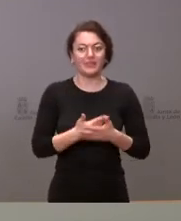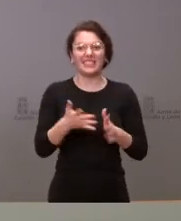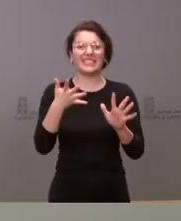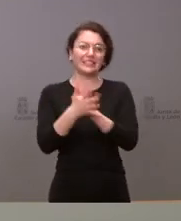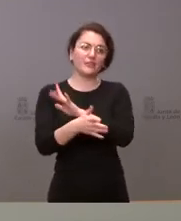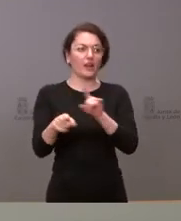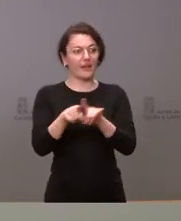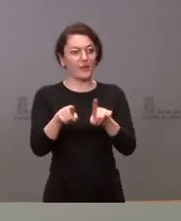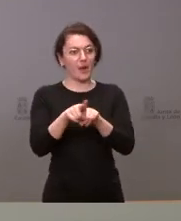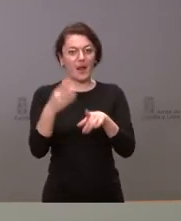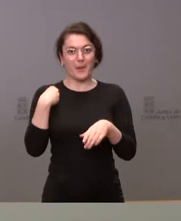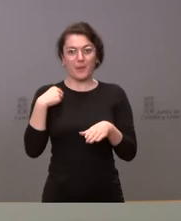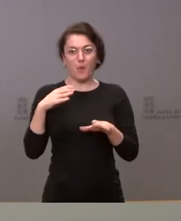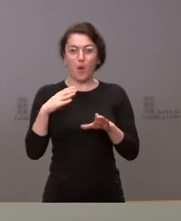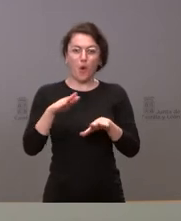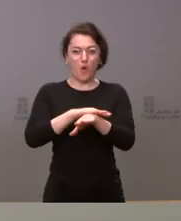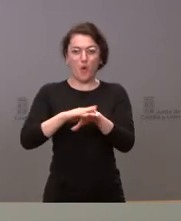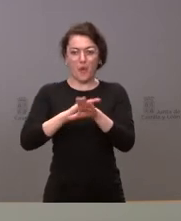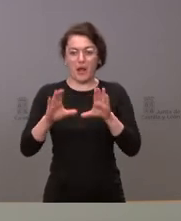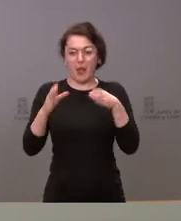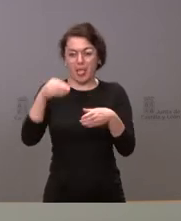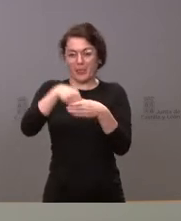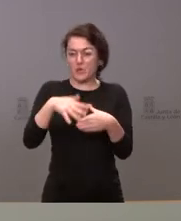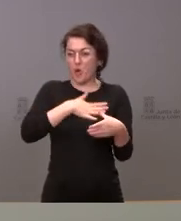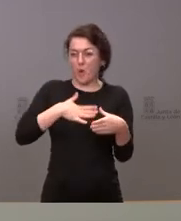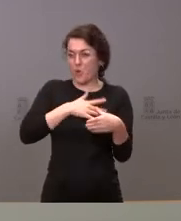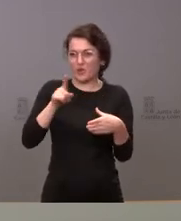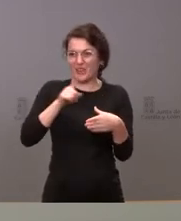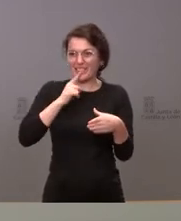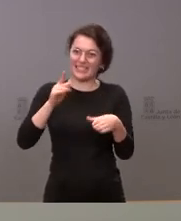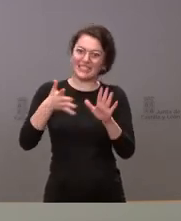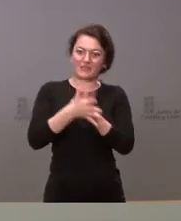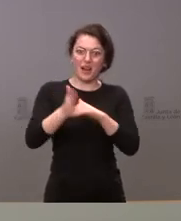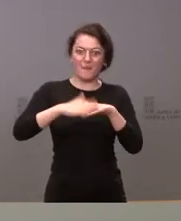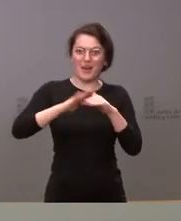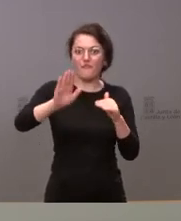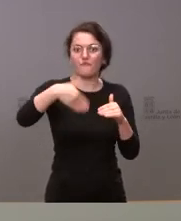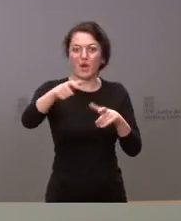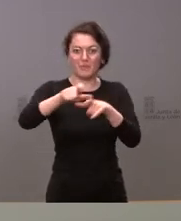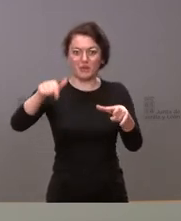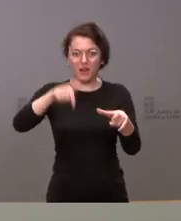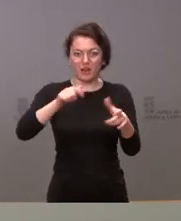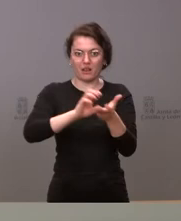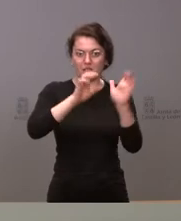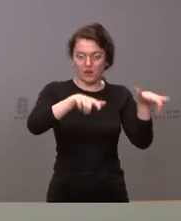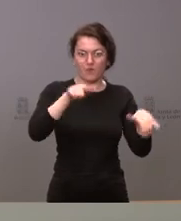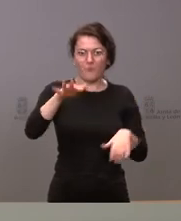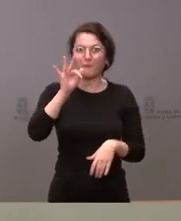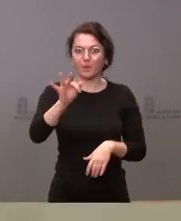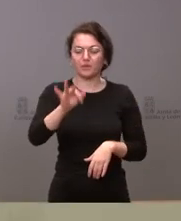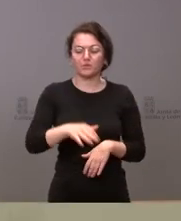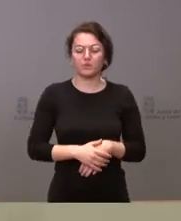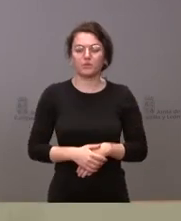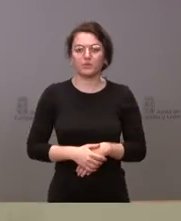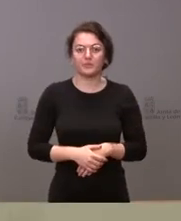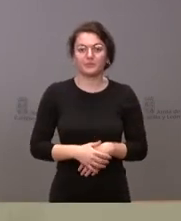para las personas que estén en gobierno se trata si es bueno y positivo para las personas de Castilla y León y vamos a trabajar para que sea así Si habla